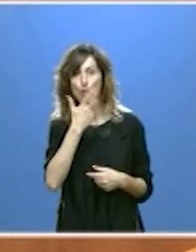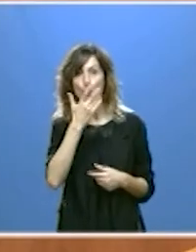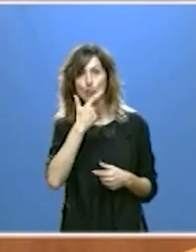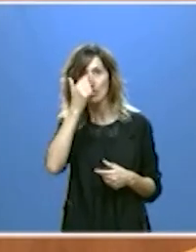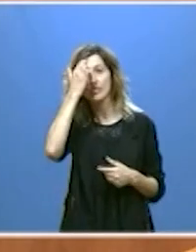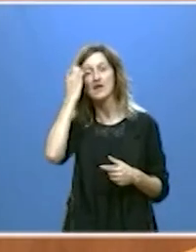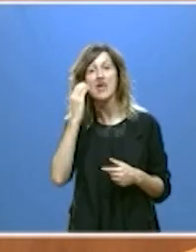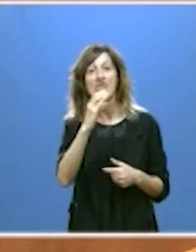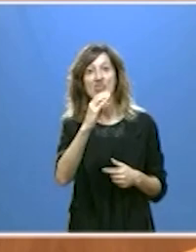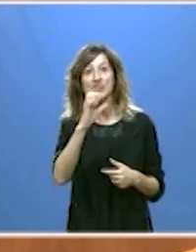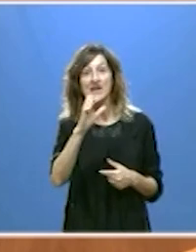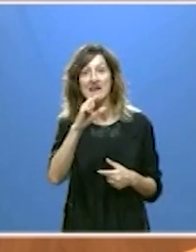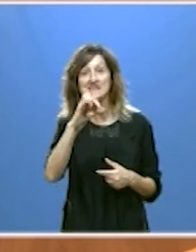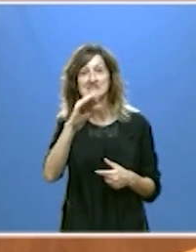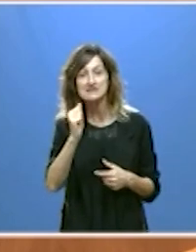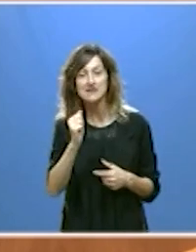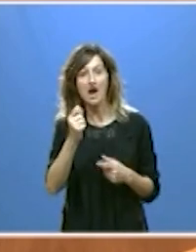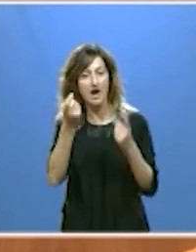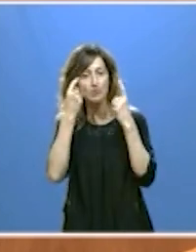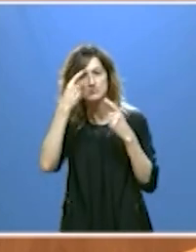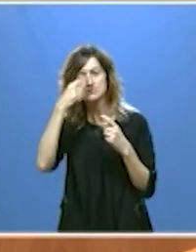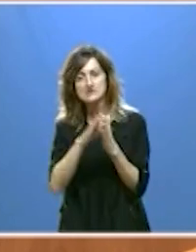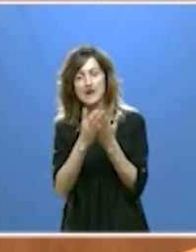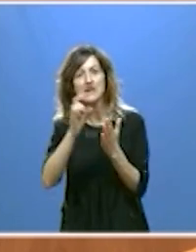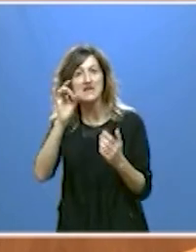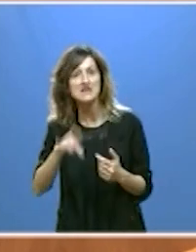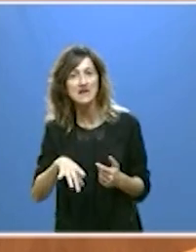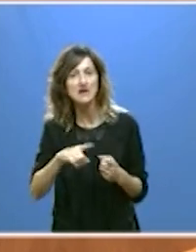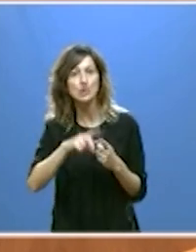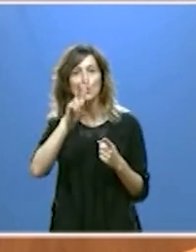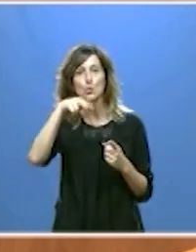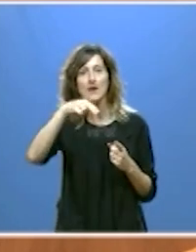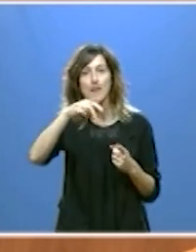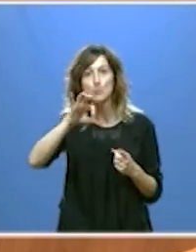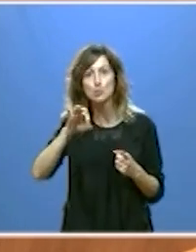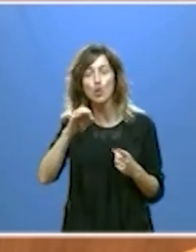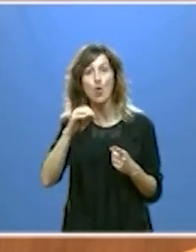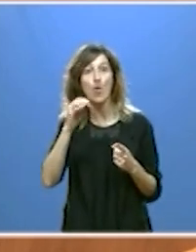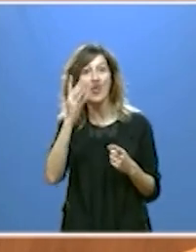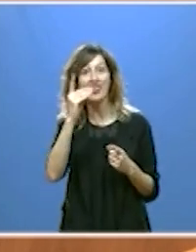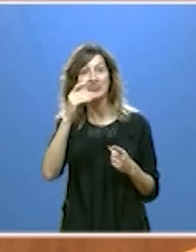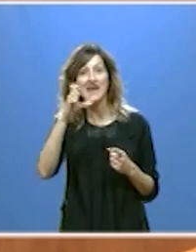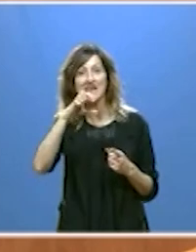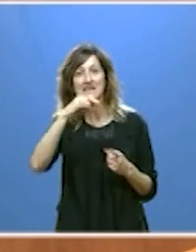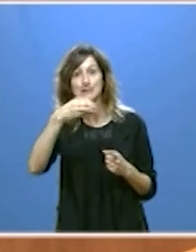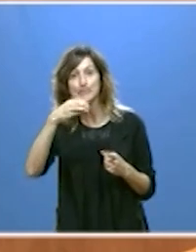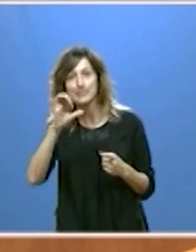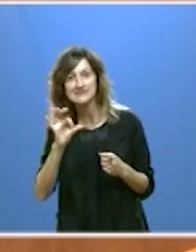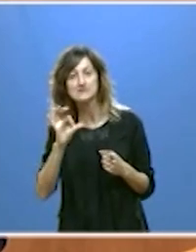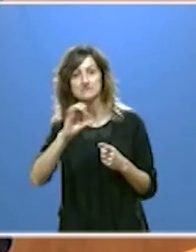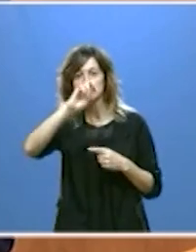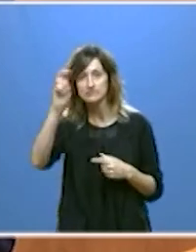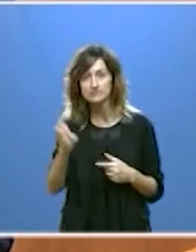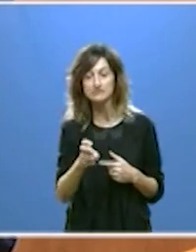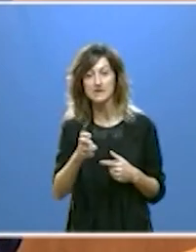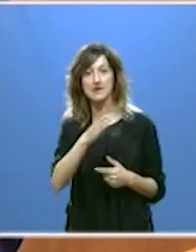la Celestina y nuestros alumnos saben quienes eran Unamuno y Miguel de Libes y seguimos apostando